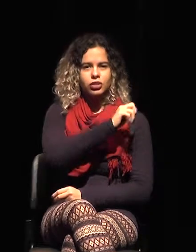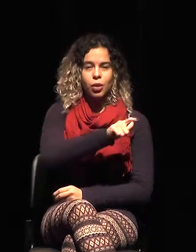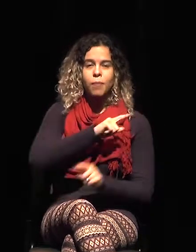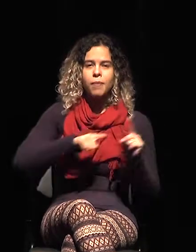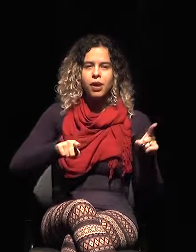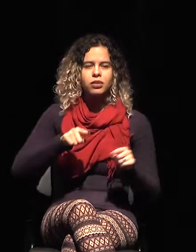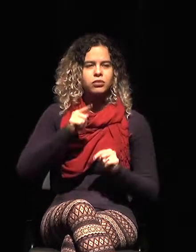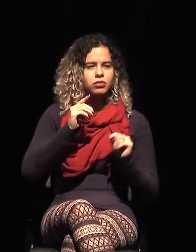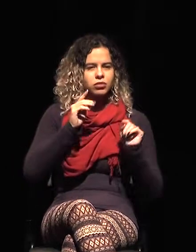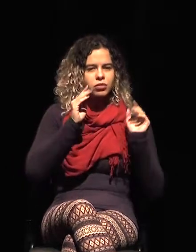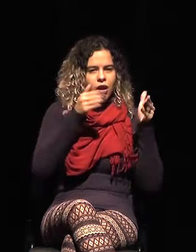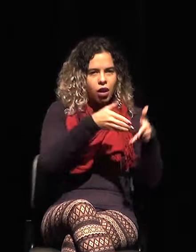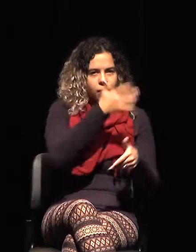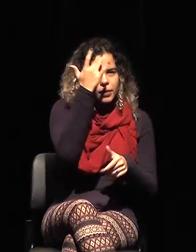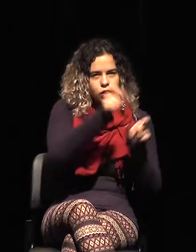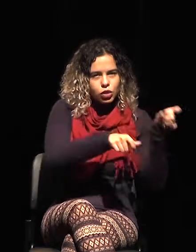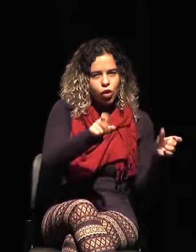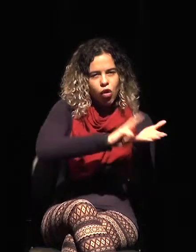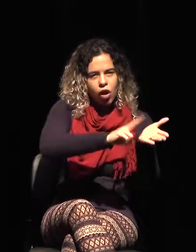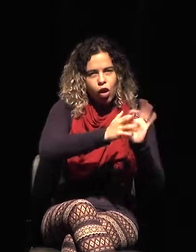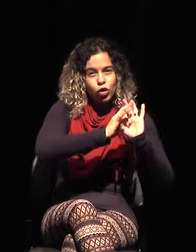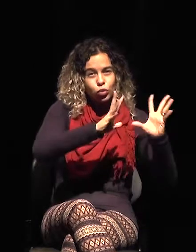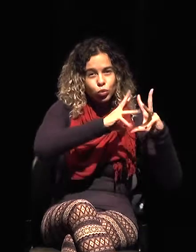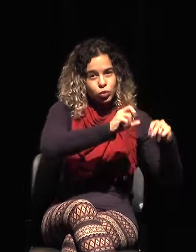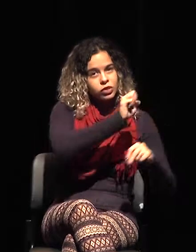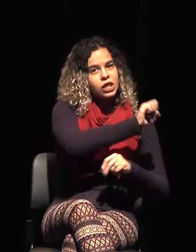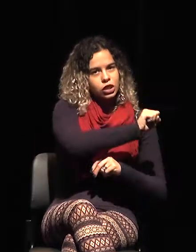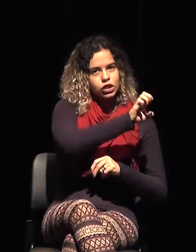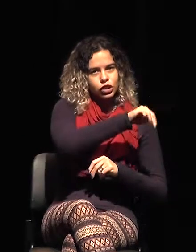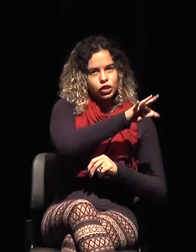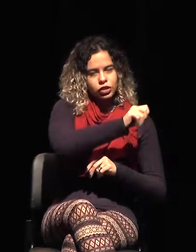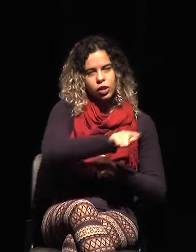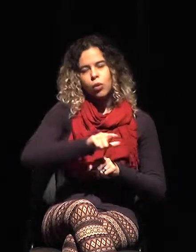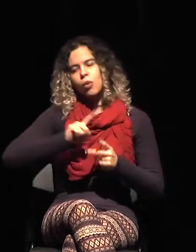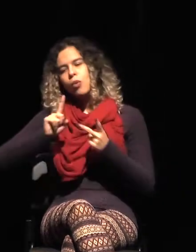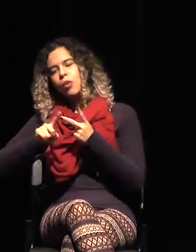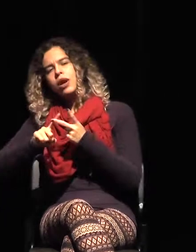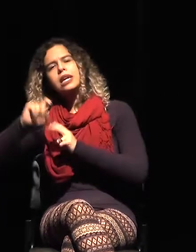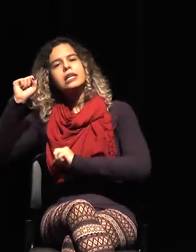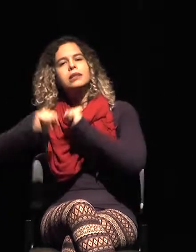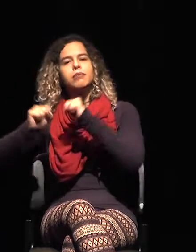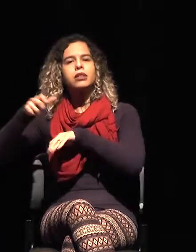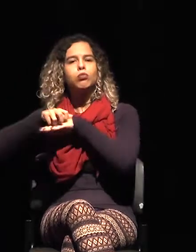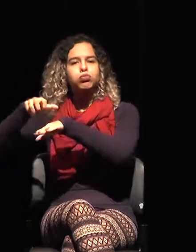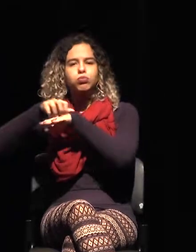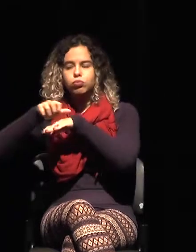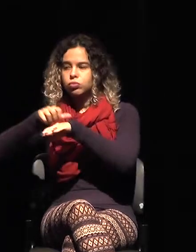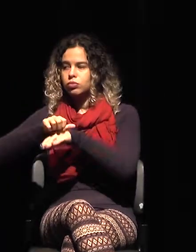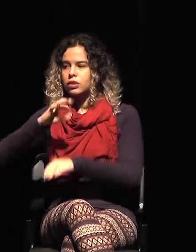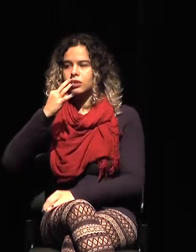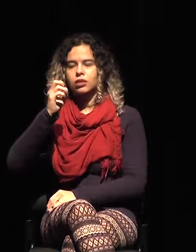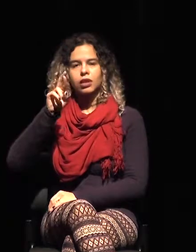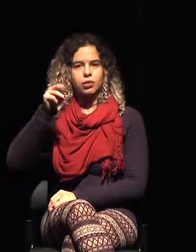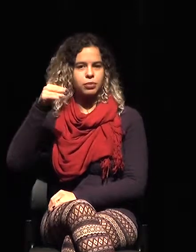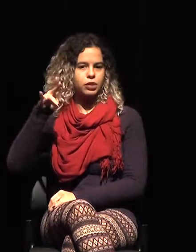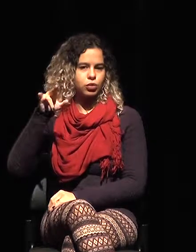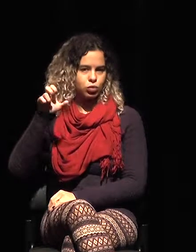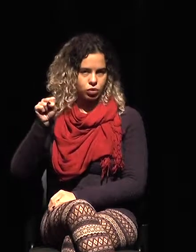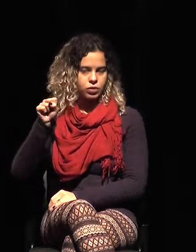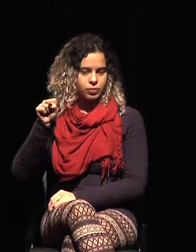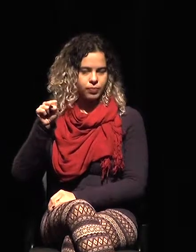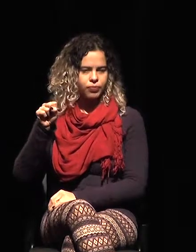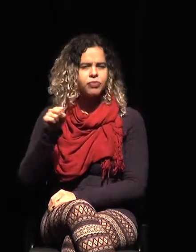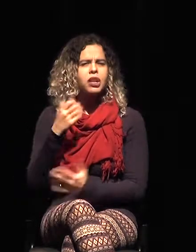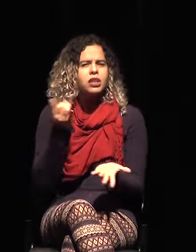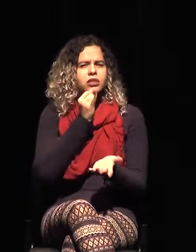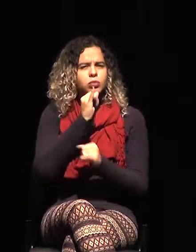empresas como Submarino, Fast Shop, en fin, hoy cuentan con el marketing hecho a